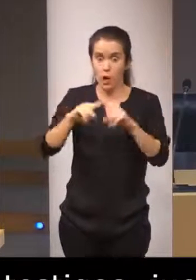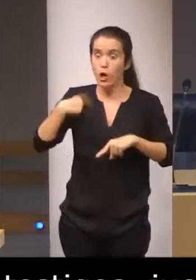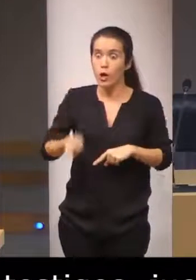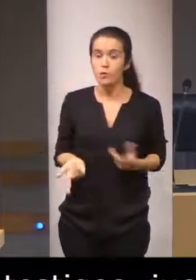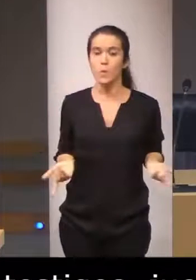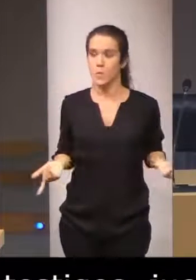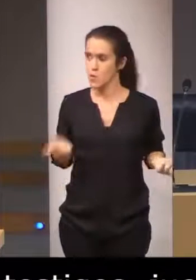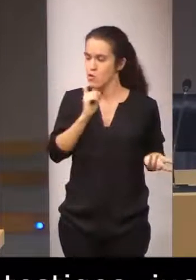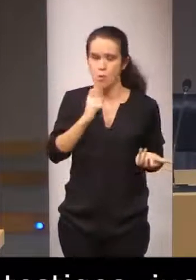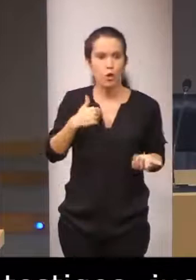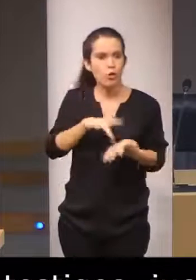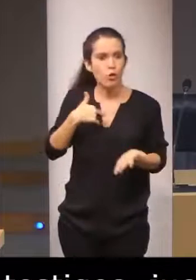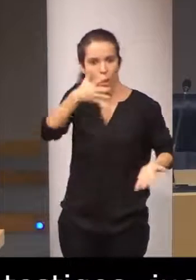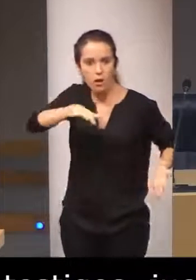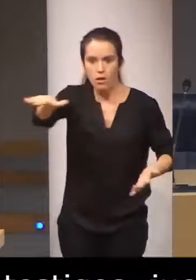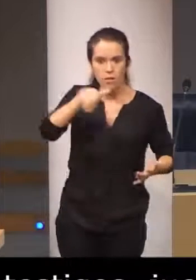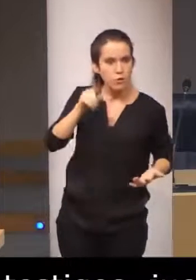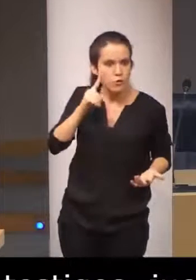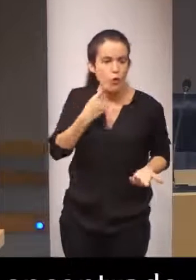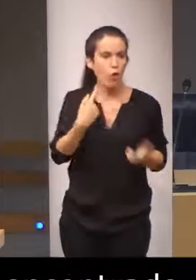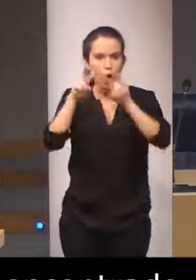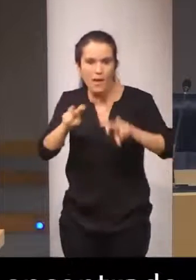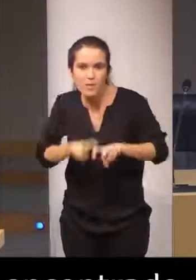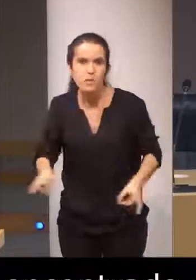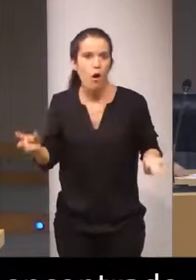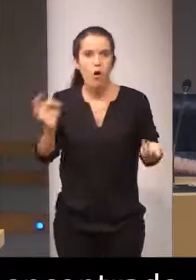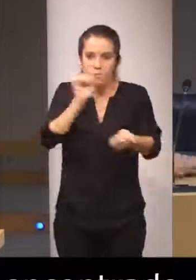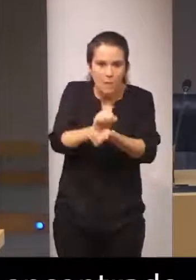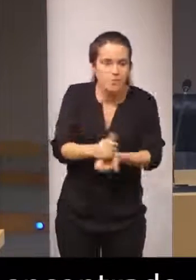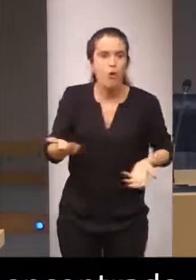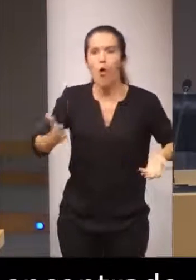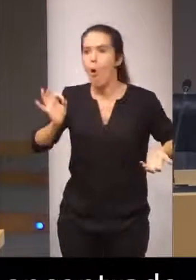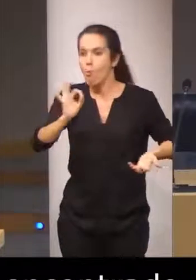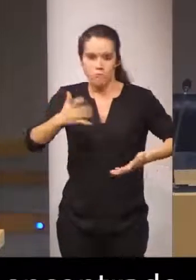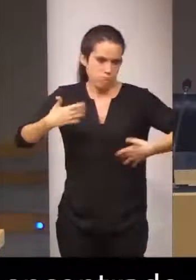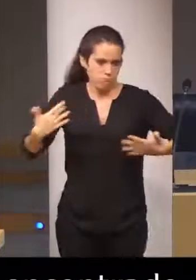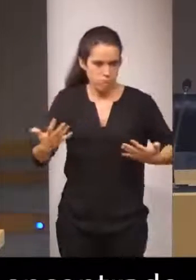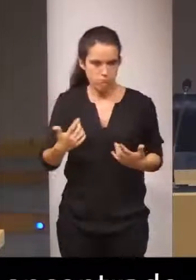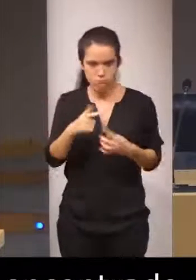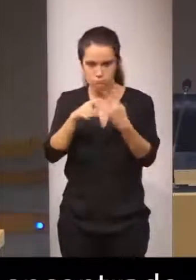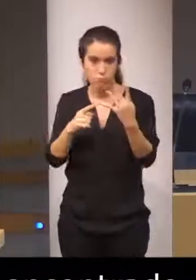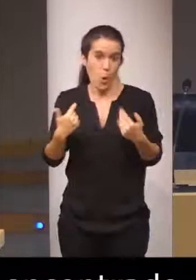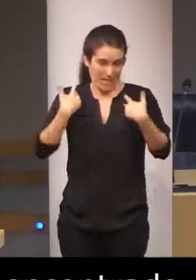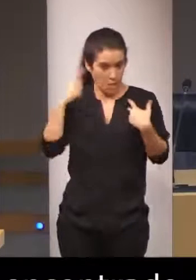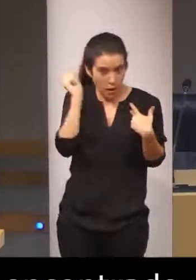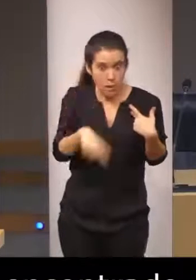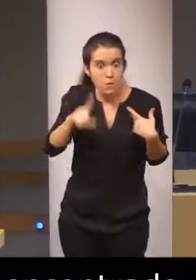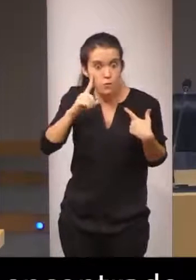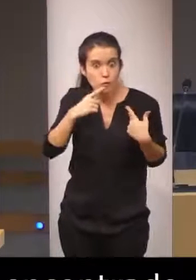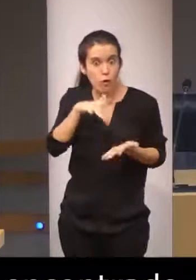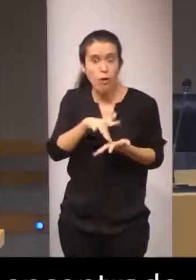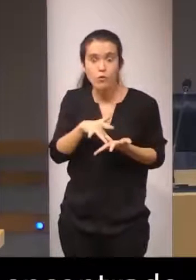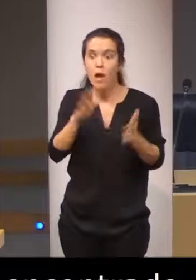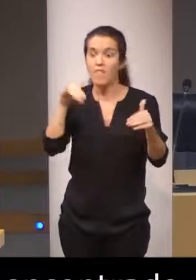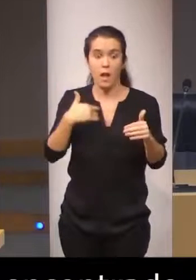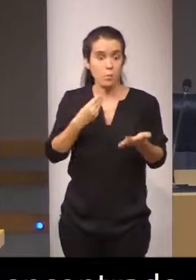imputado investigado reo o o como víctima pues han tenido